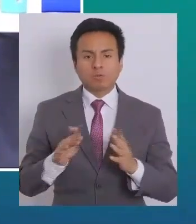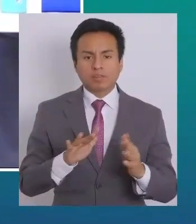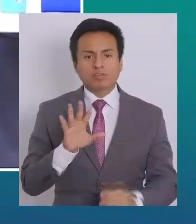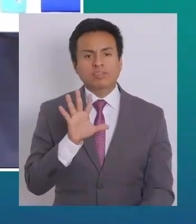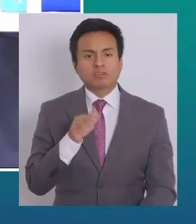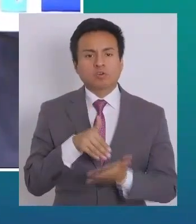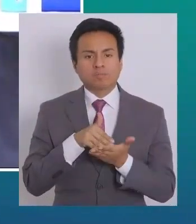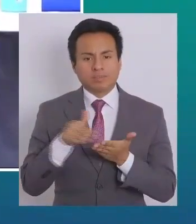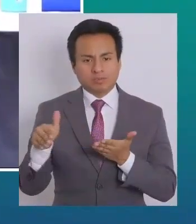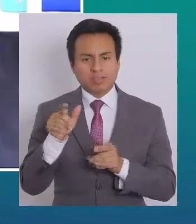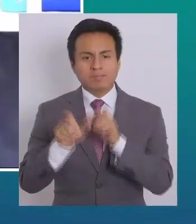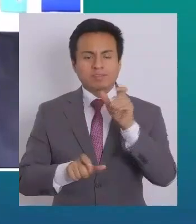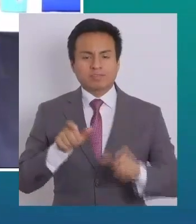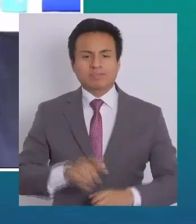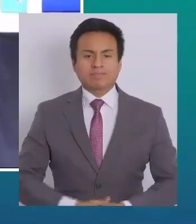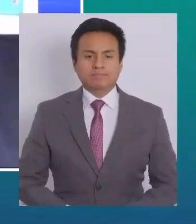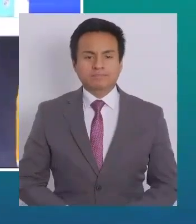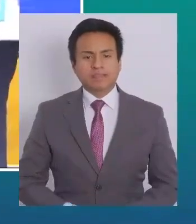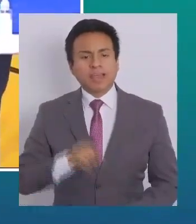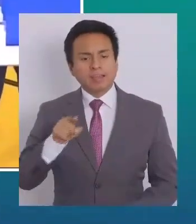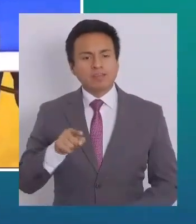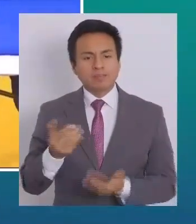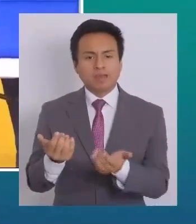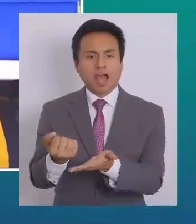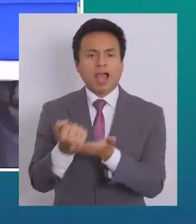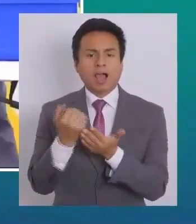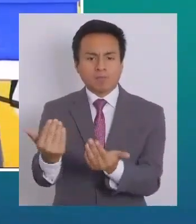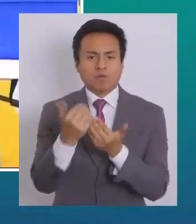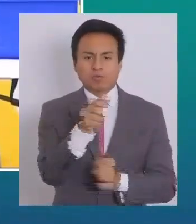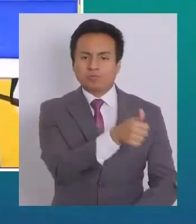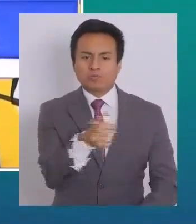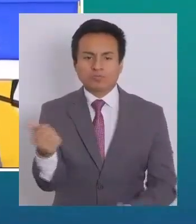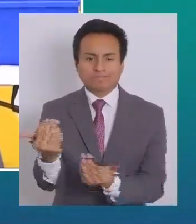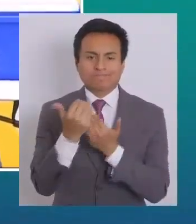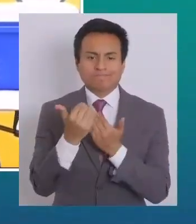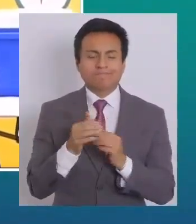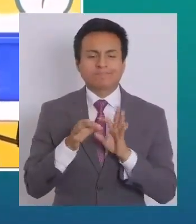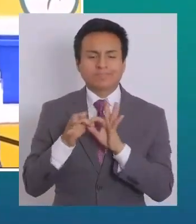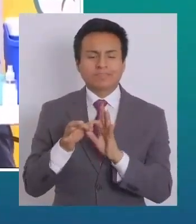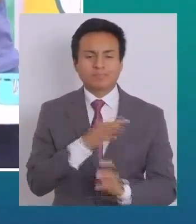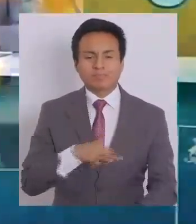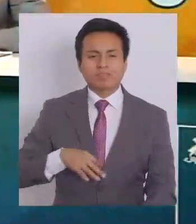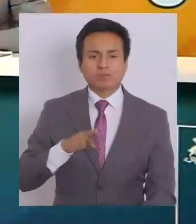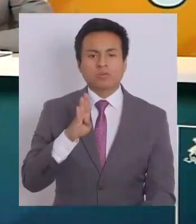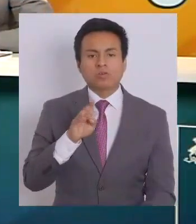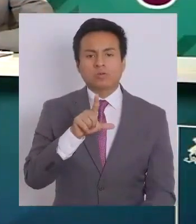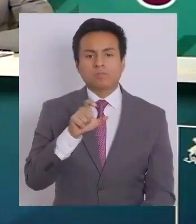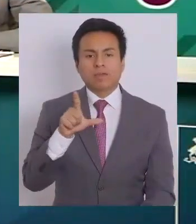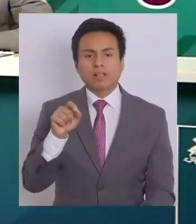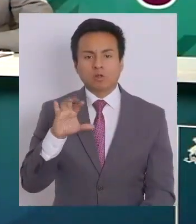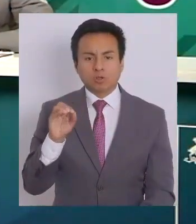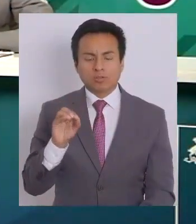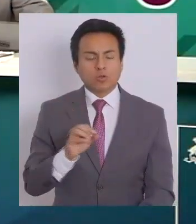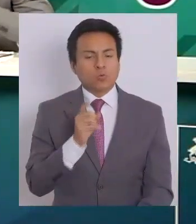5 millones de personas. Para eso necesitamos el apoyo de todos ustedes. Muchas gracias, Ministro Belolio. Yo, solo por último,